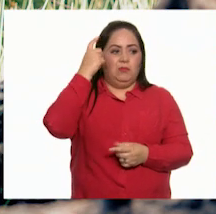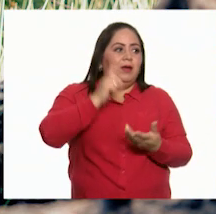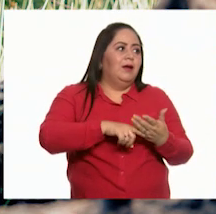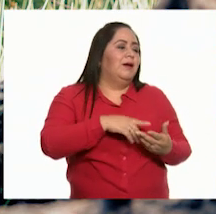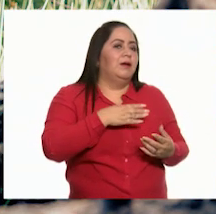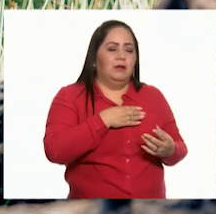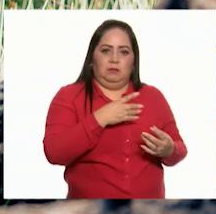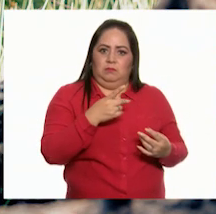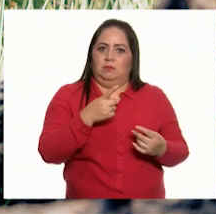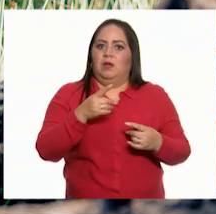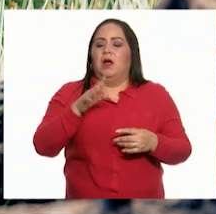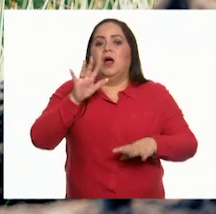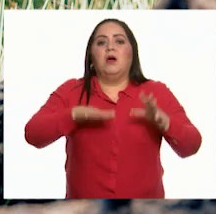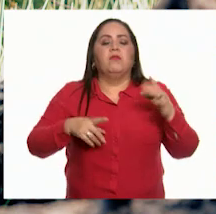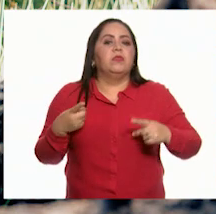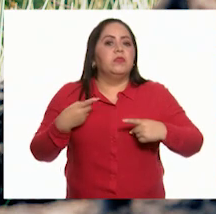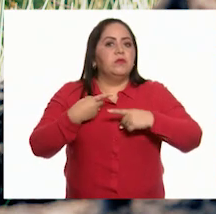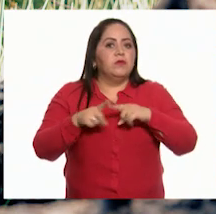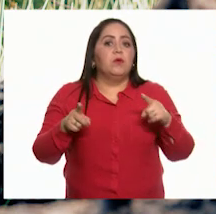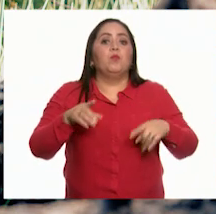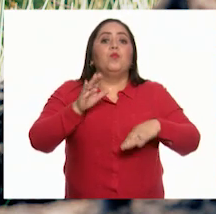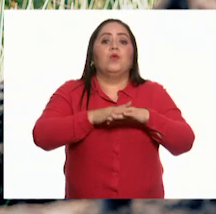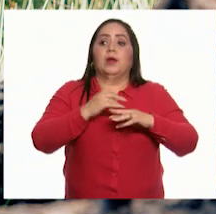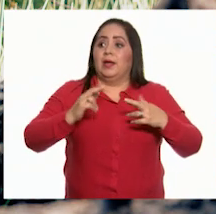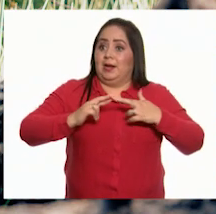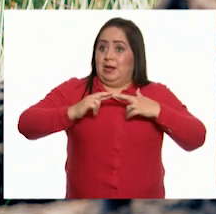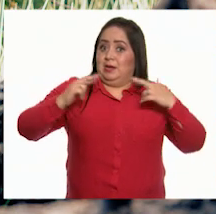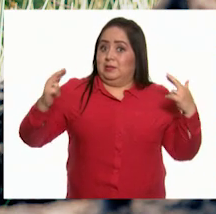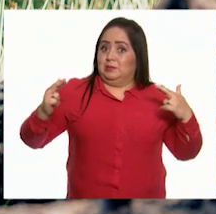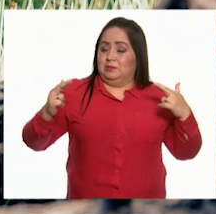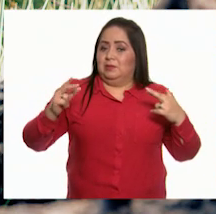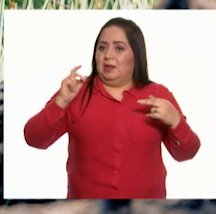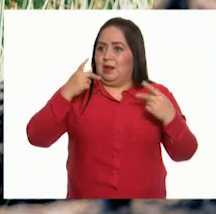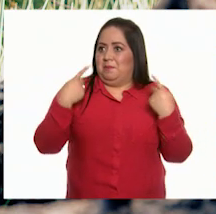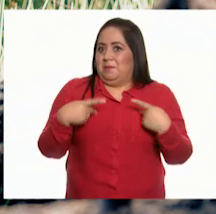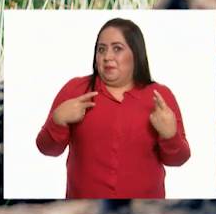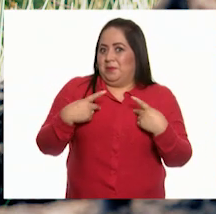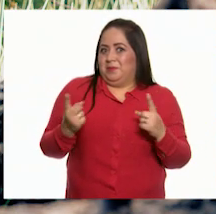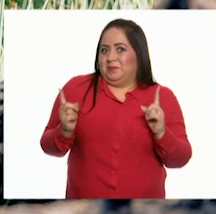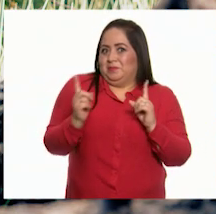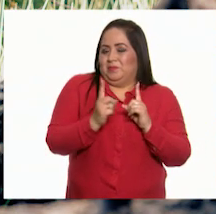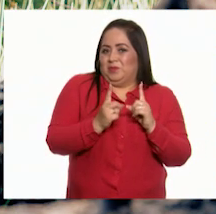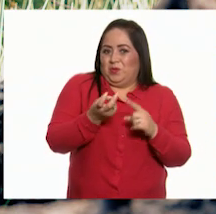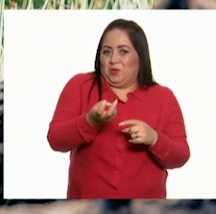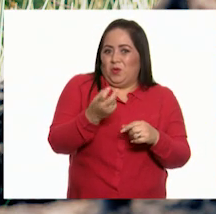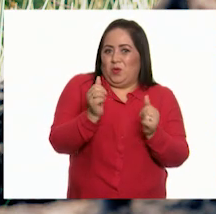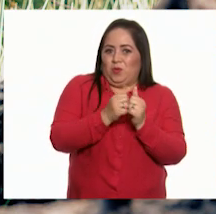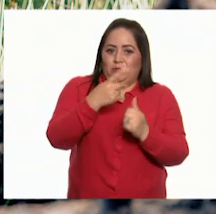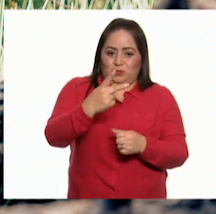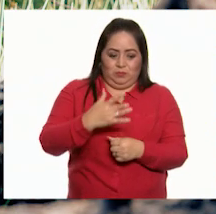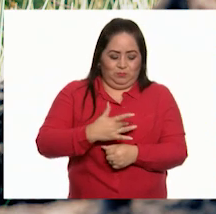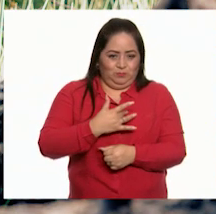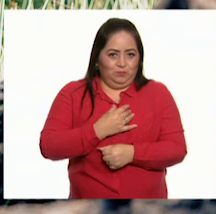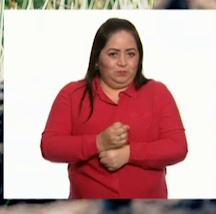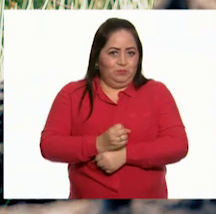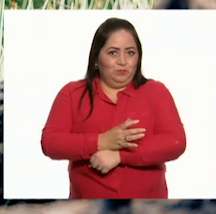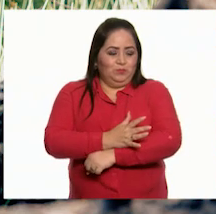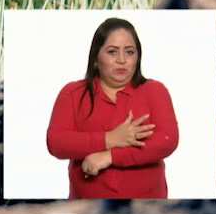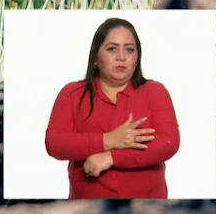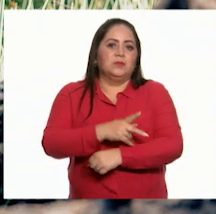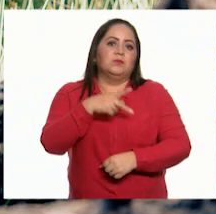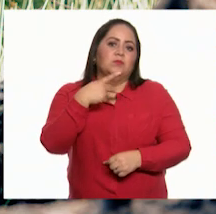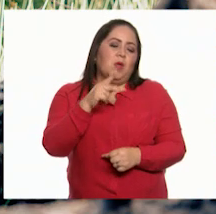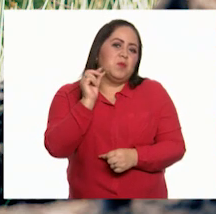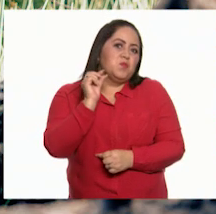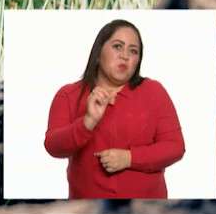ya que la manera en cómo la relación, cómo relaciona la situación en ese momento con tus emociones, será poco